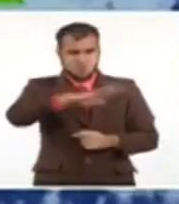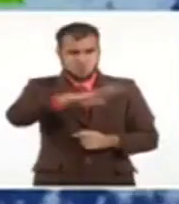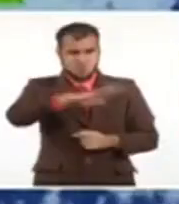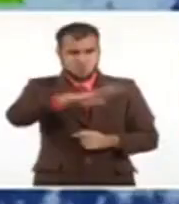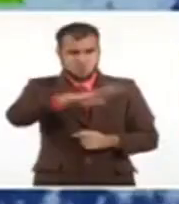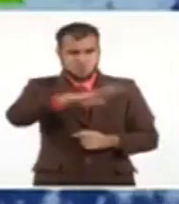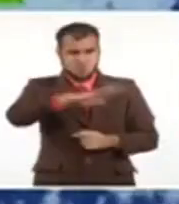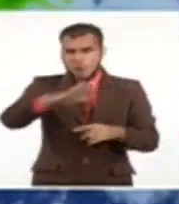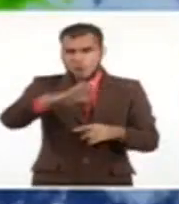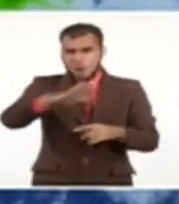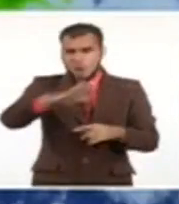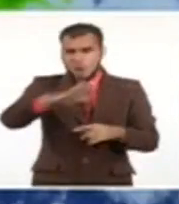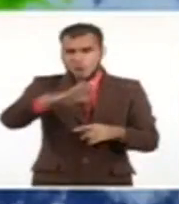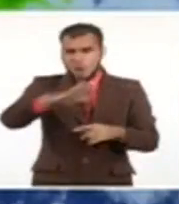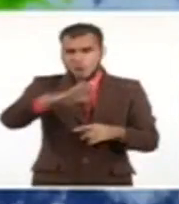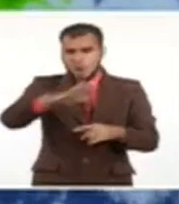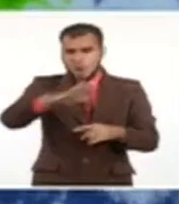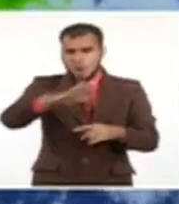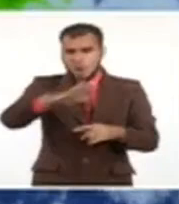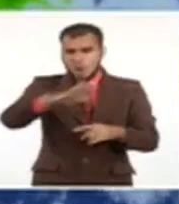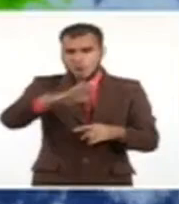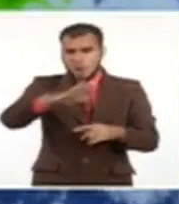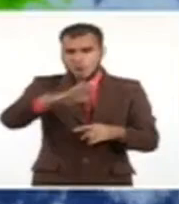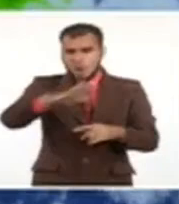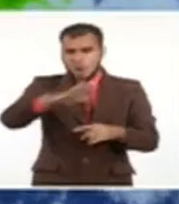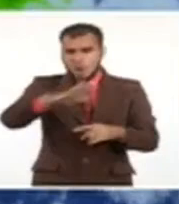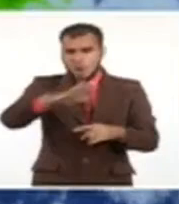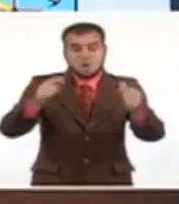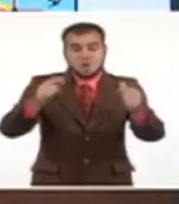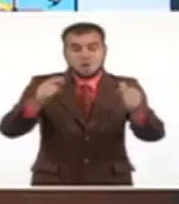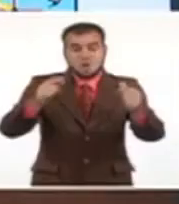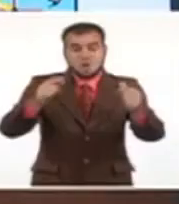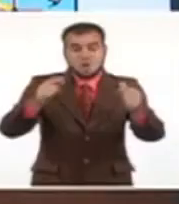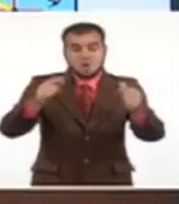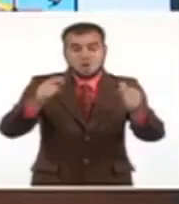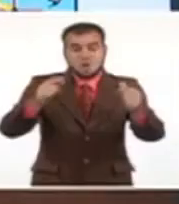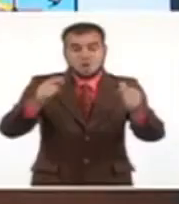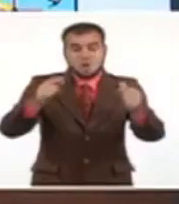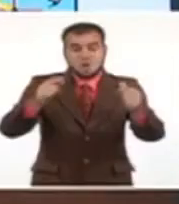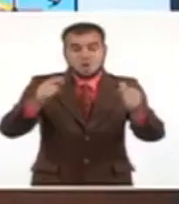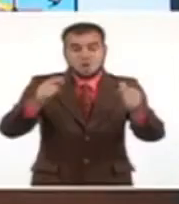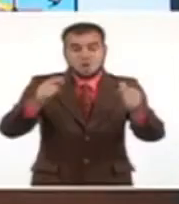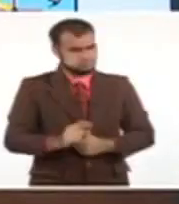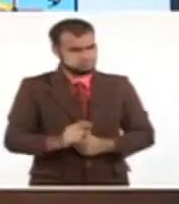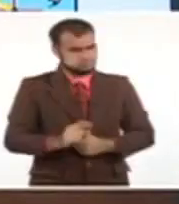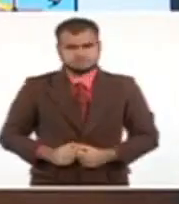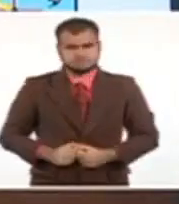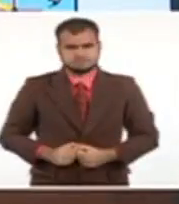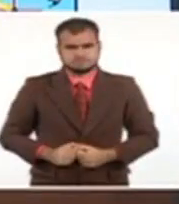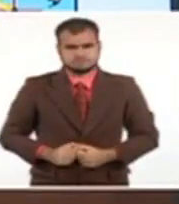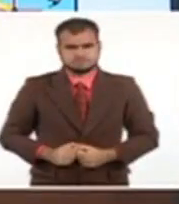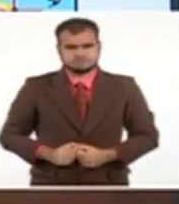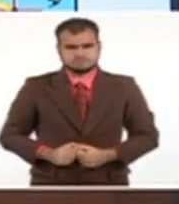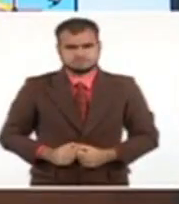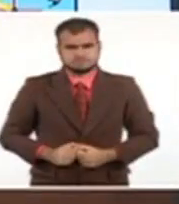Eso lo va a aguantar en su desarrollo. miren ustedes entonces los modelos de pronóstico lo que dan.